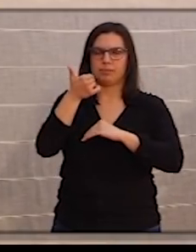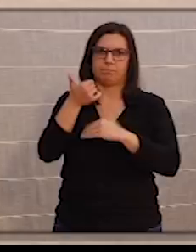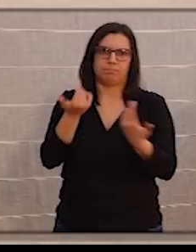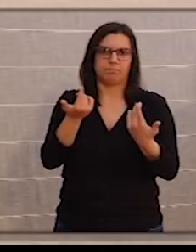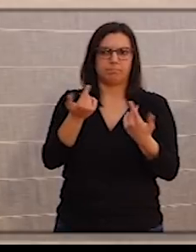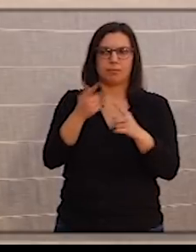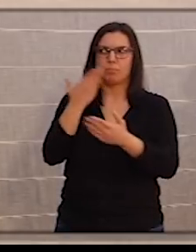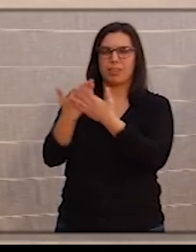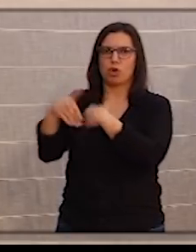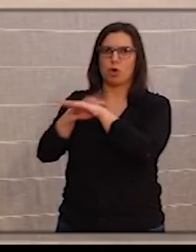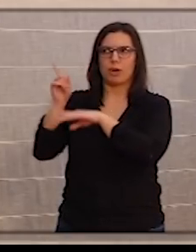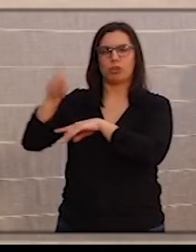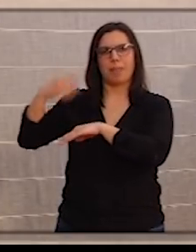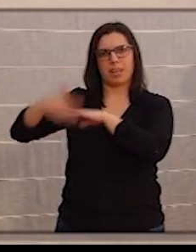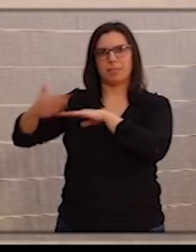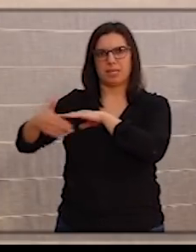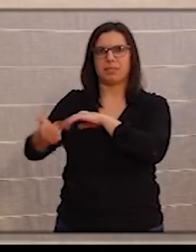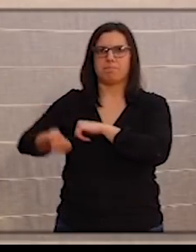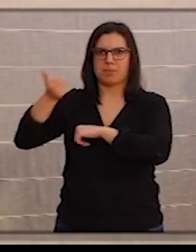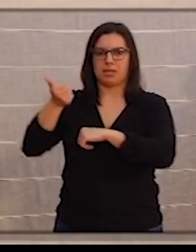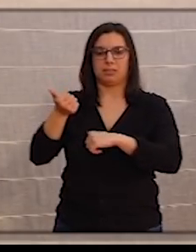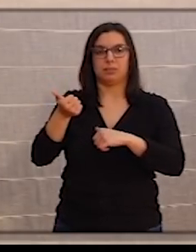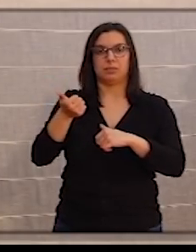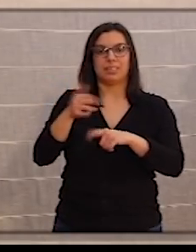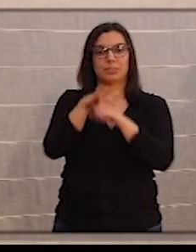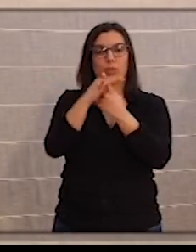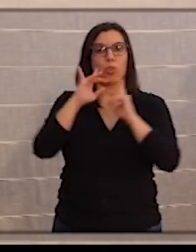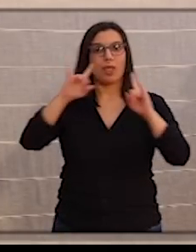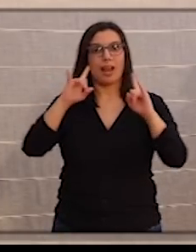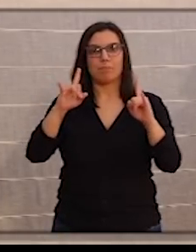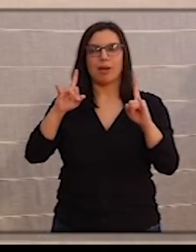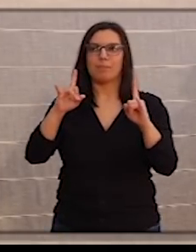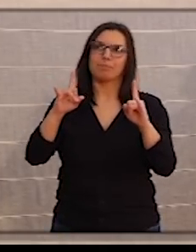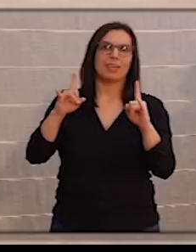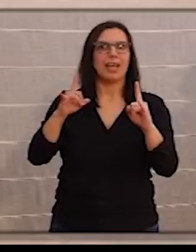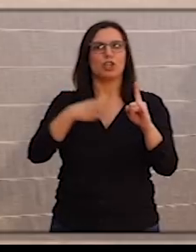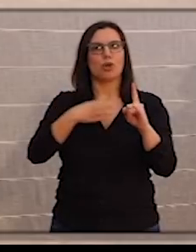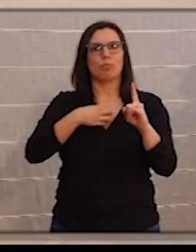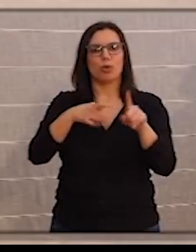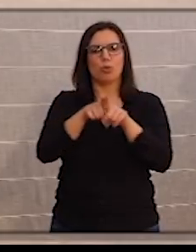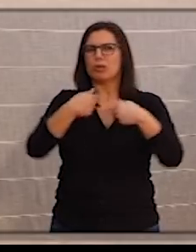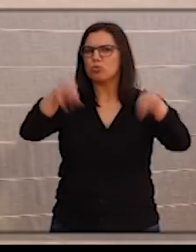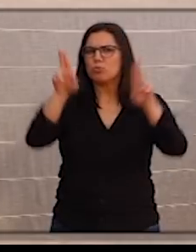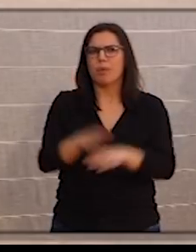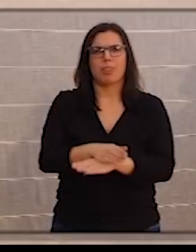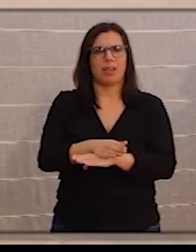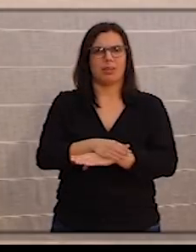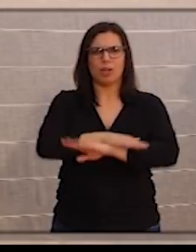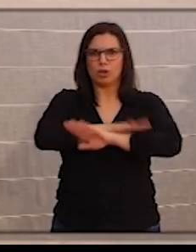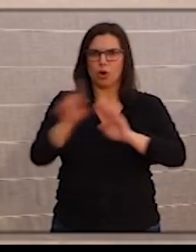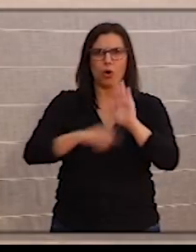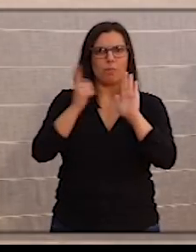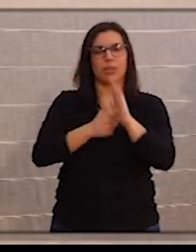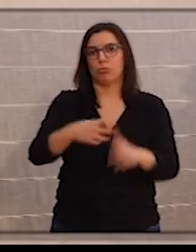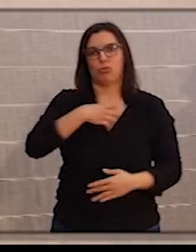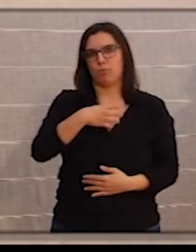más restrictivos. El decreto de alarma no nos permite suprimir totalmente el transporte público como